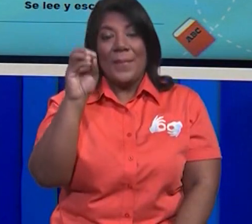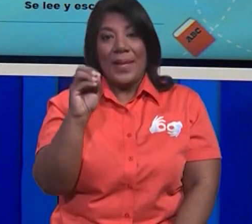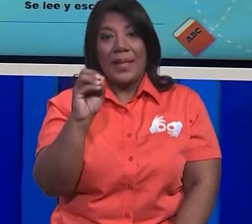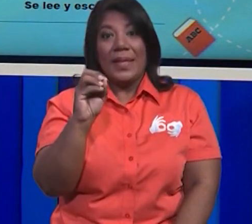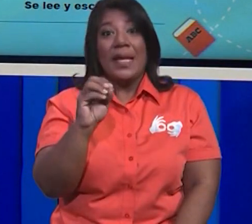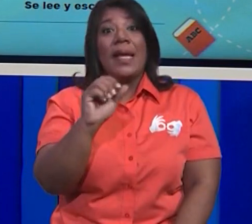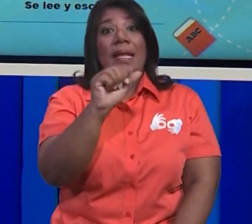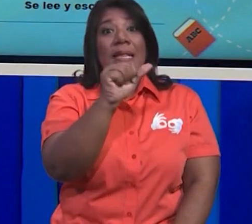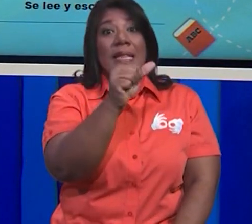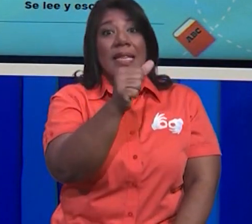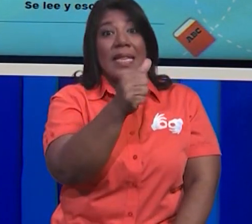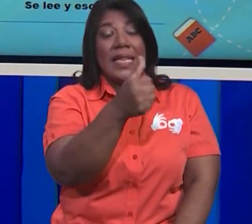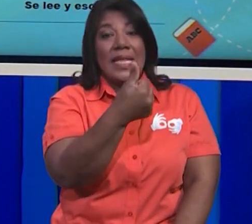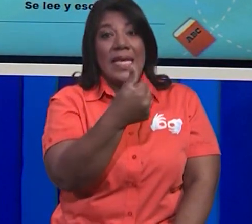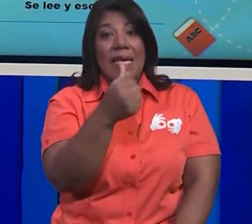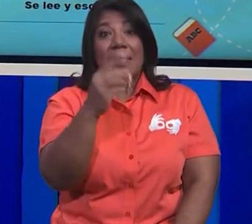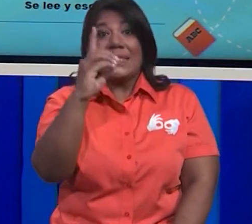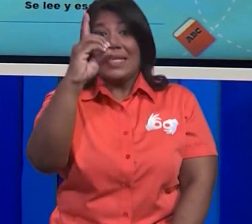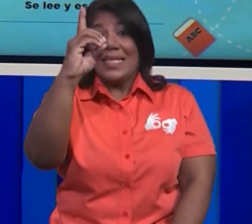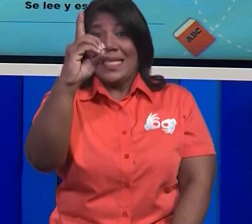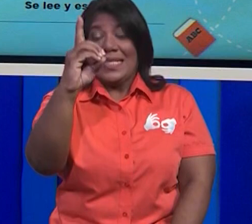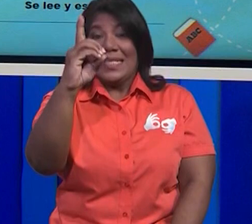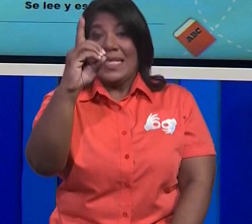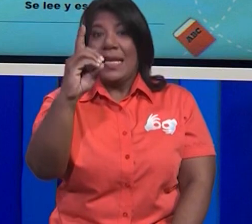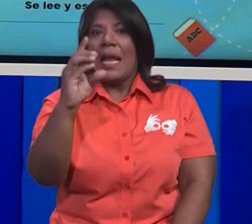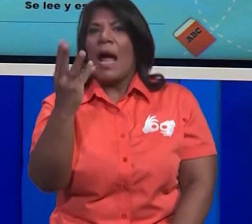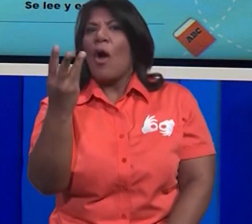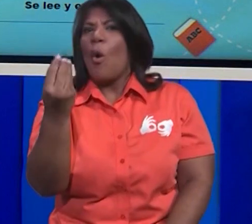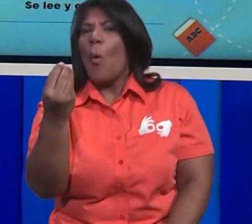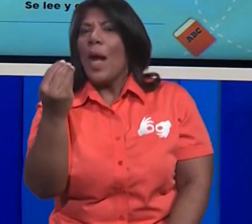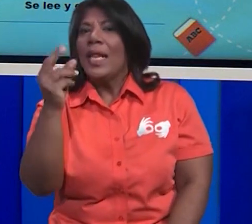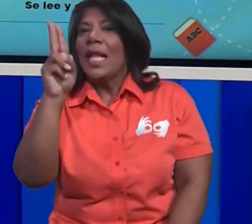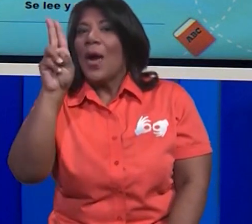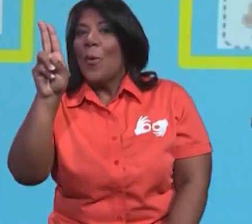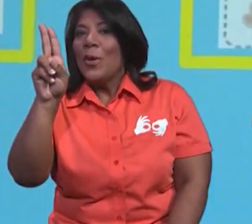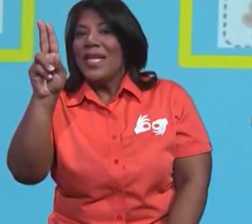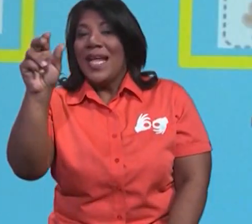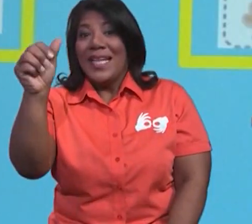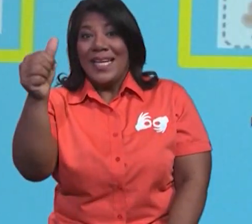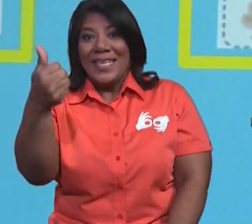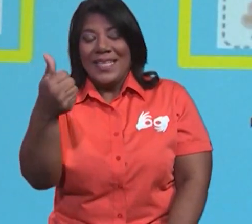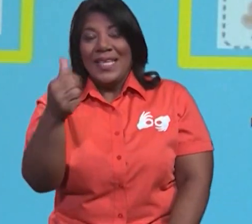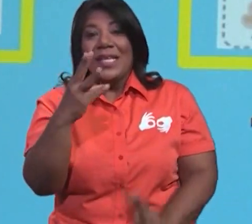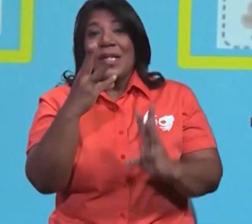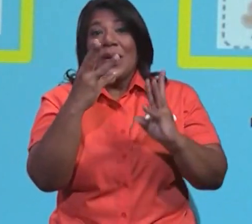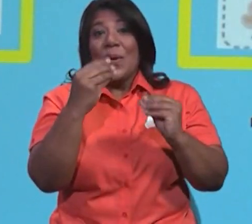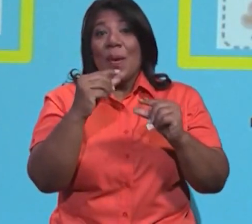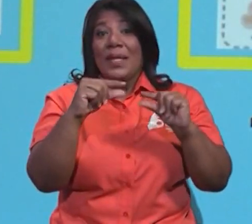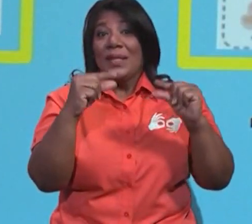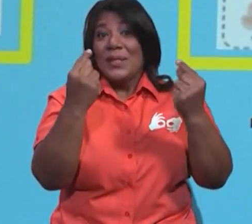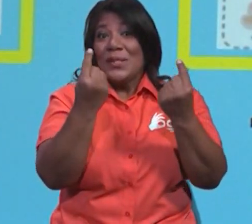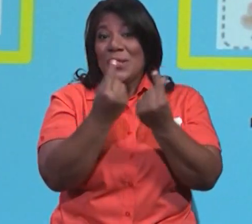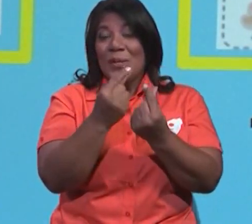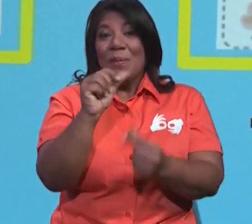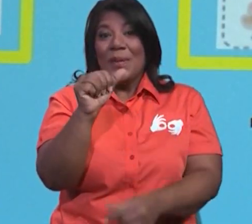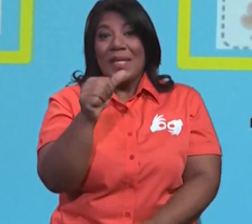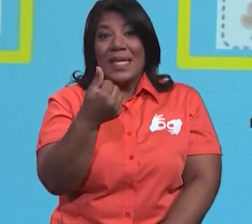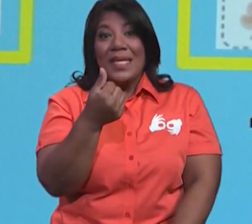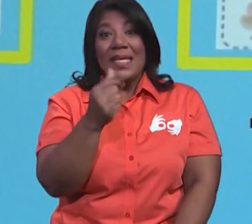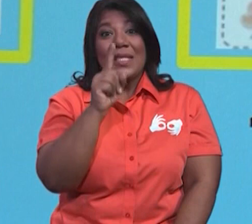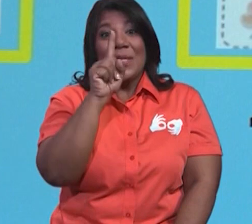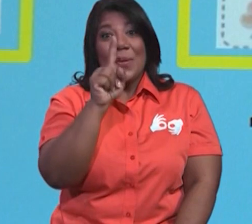formada por 10 unidades. ¿Lo recuerdas? Pero aquí tenemos, ¿cuántos grupos de 10? Tenemos uno, dos.